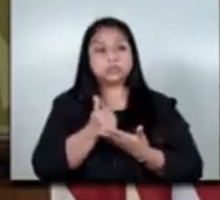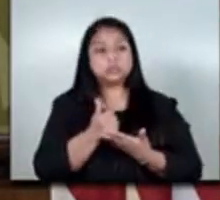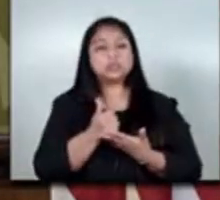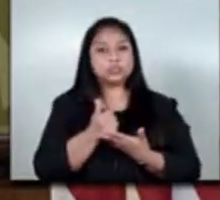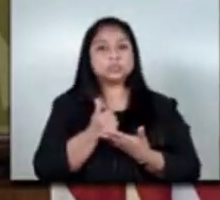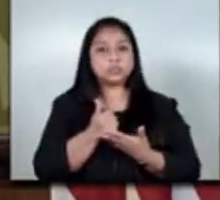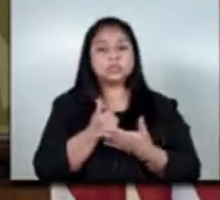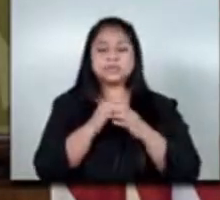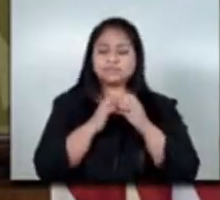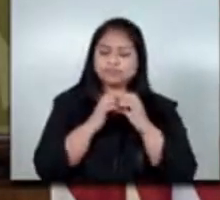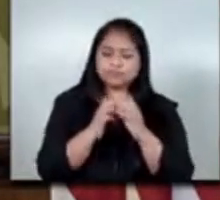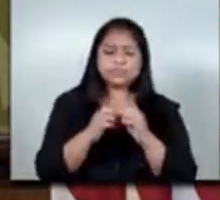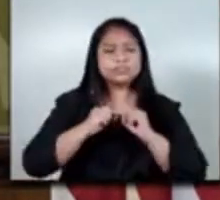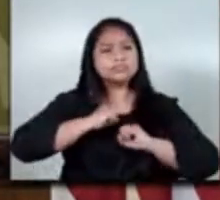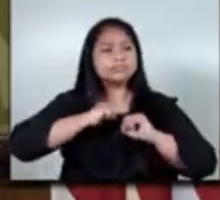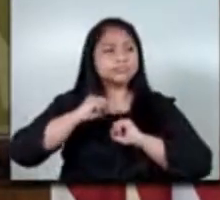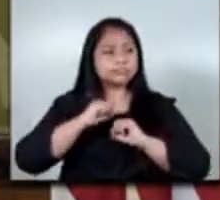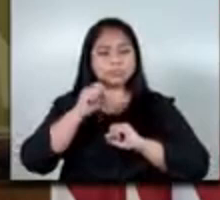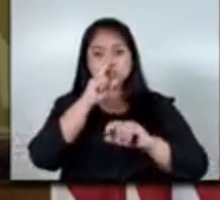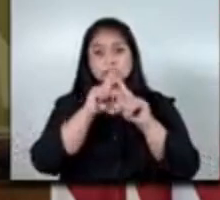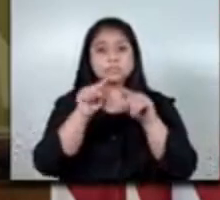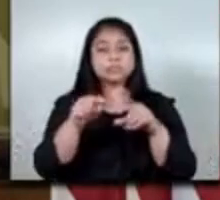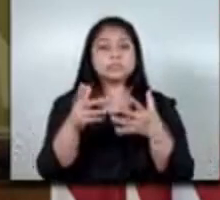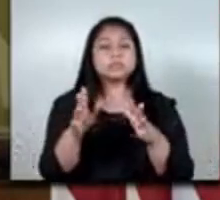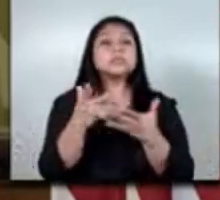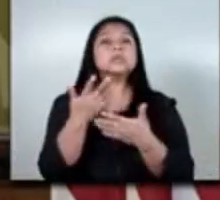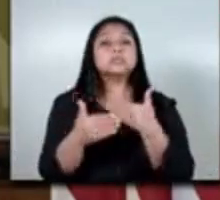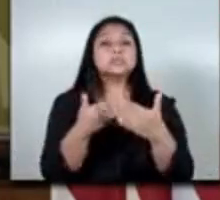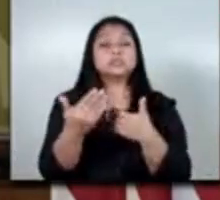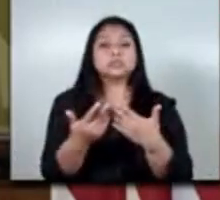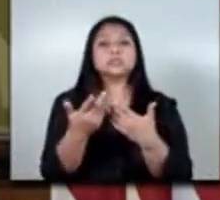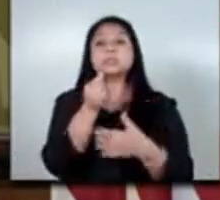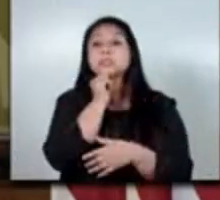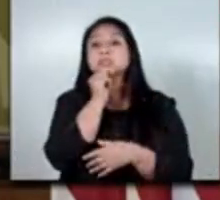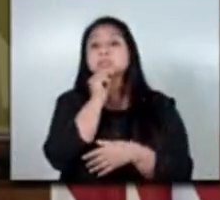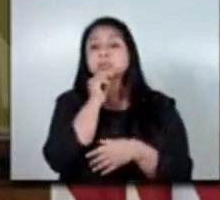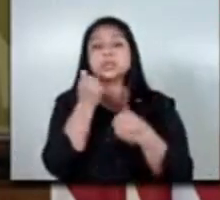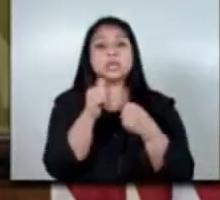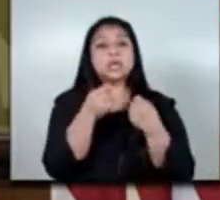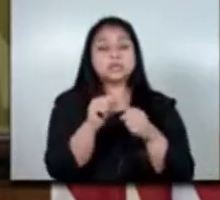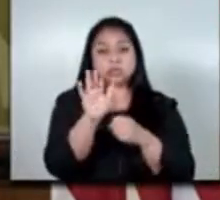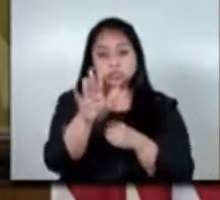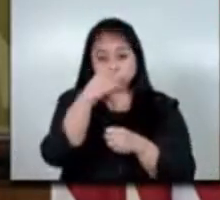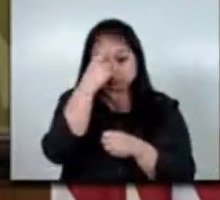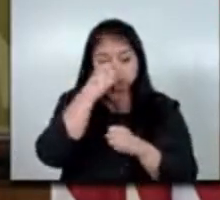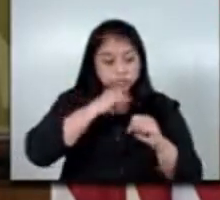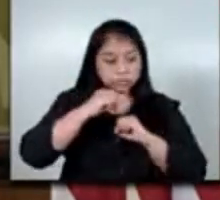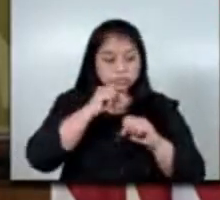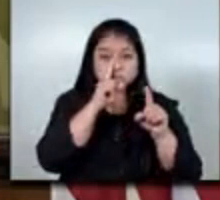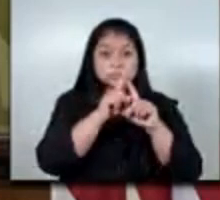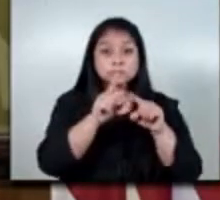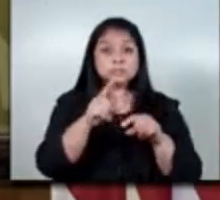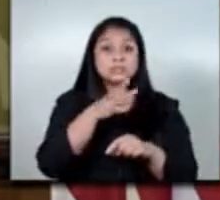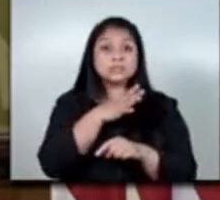ese esfuerzo además de los reclutadores privados que hacen su trabajo en forma que existe también